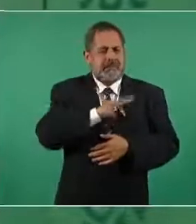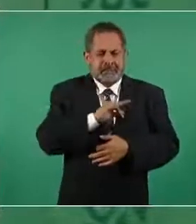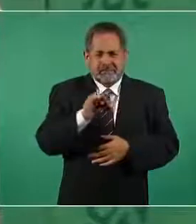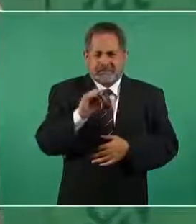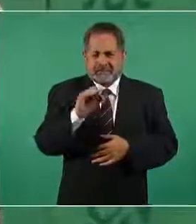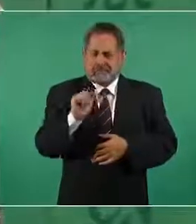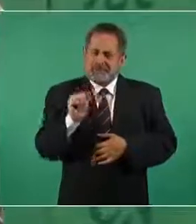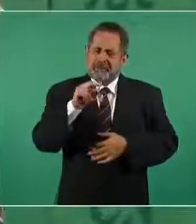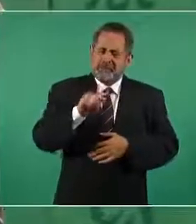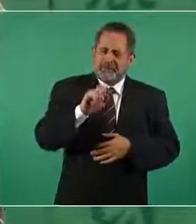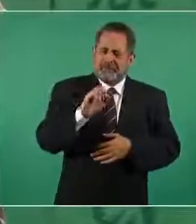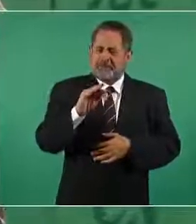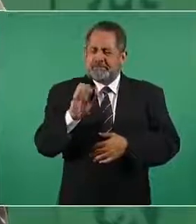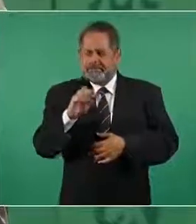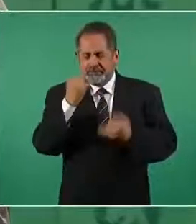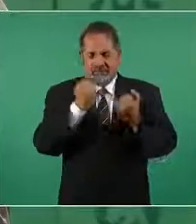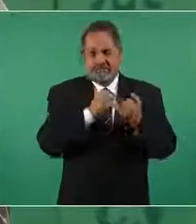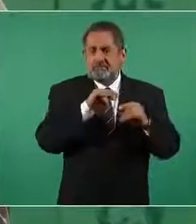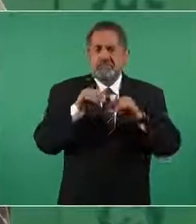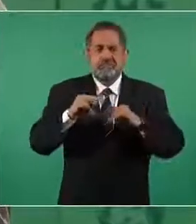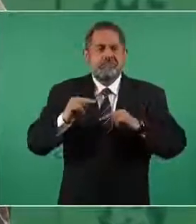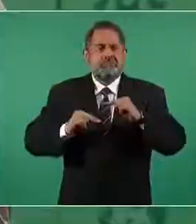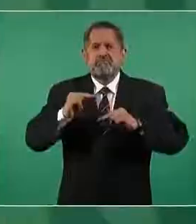inmobiliario